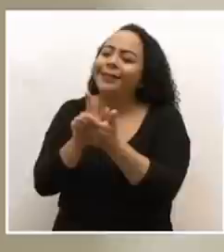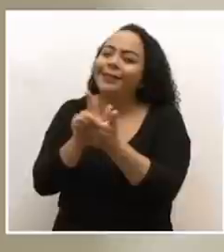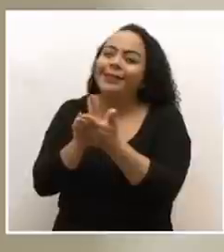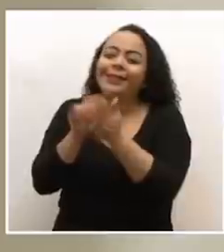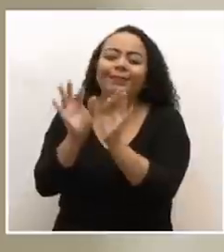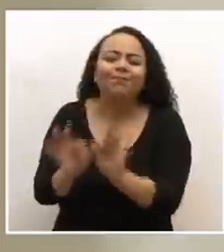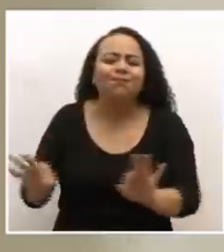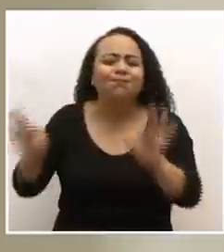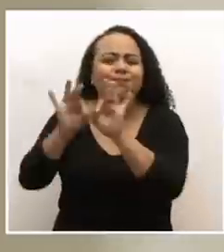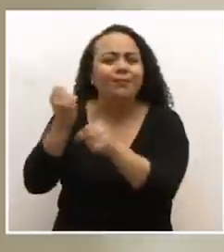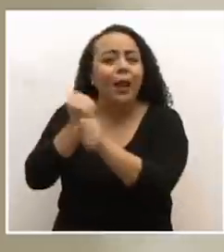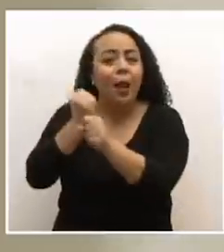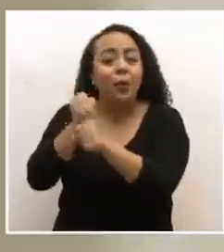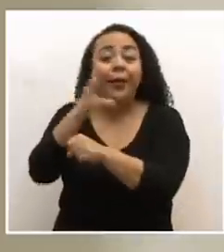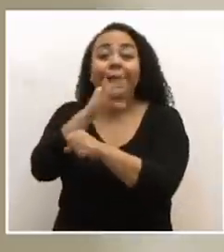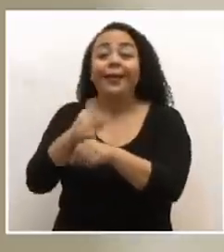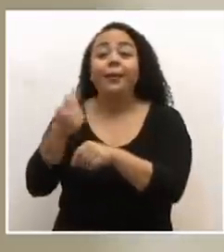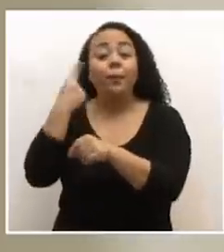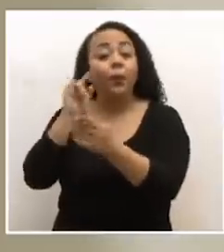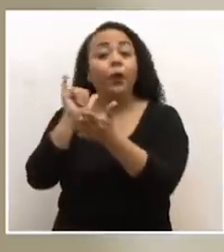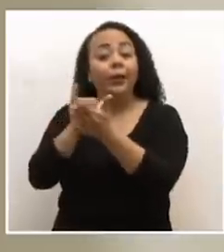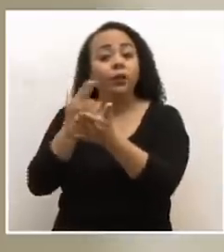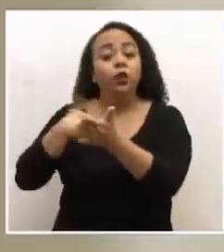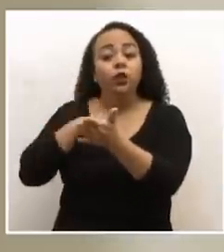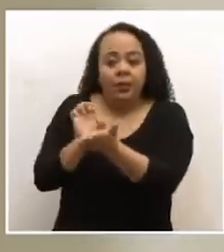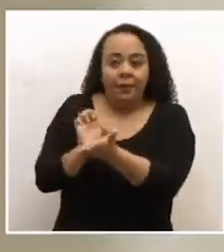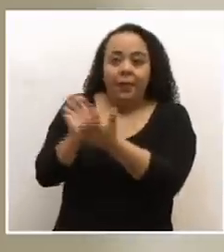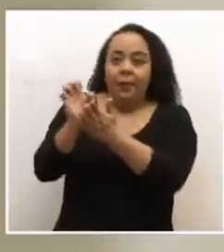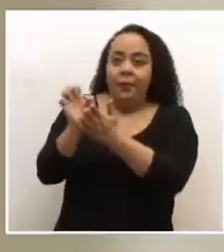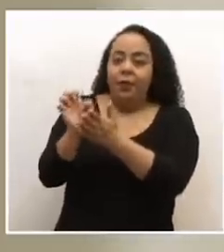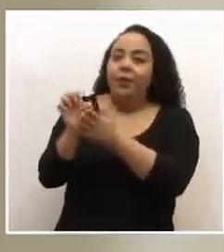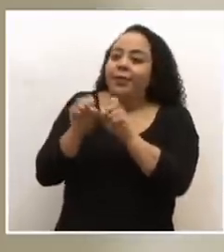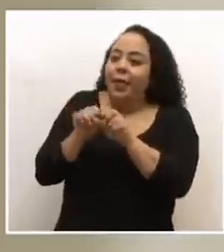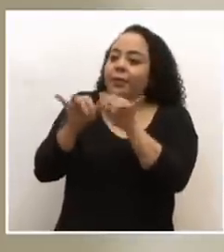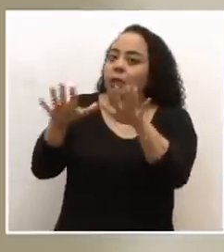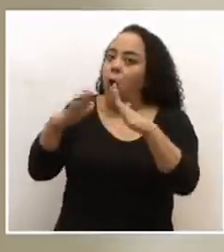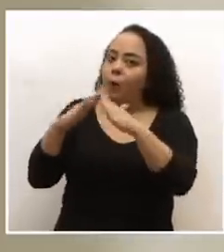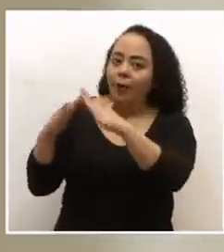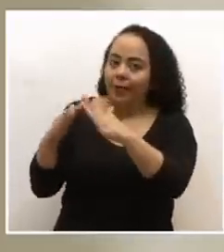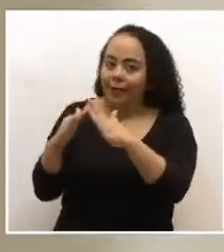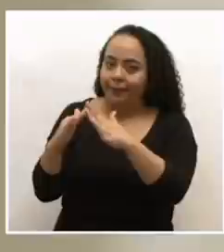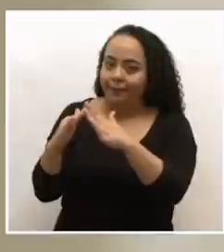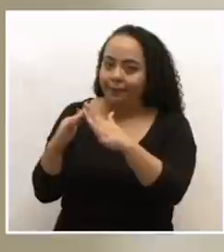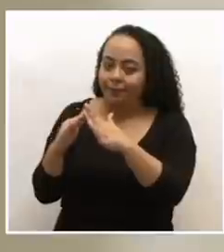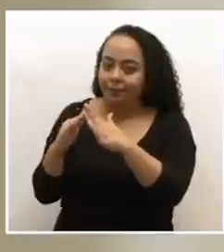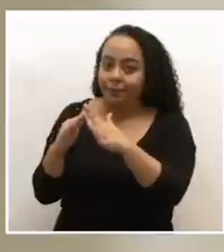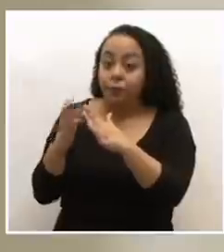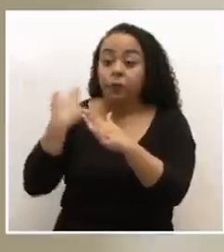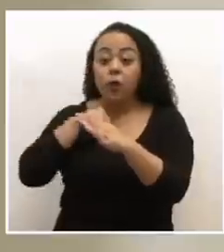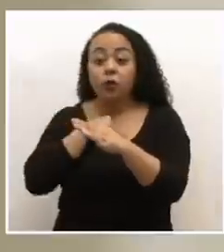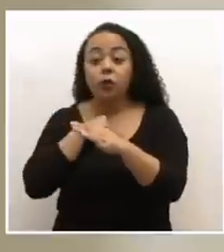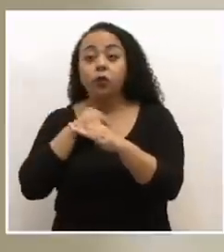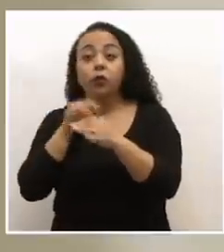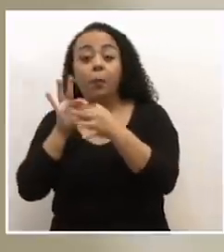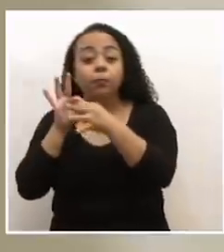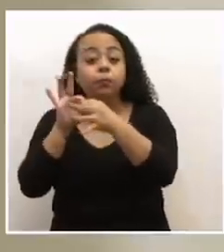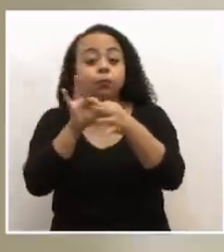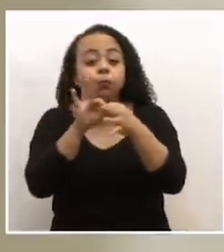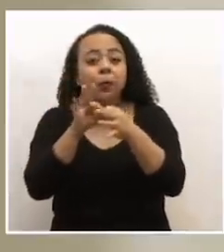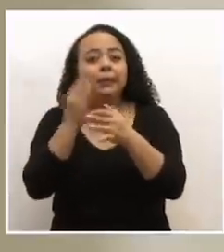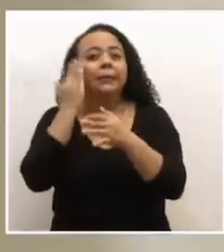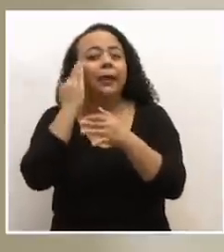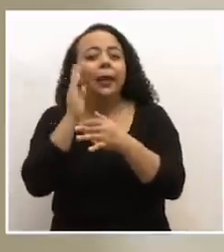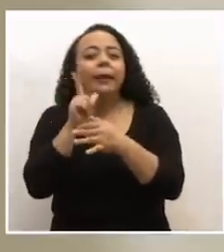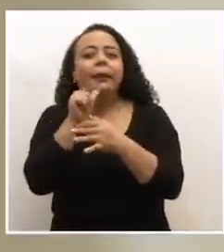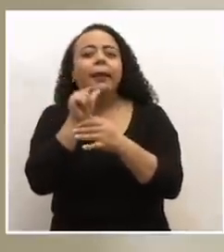labor que hacemos y por lo cual también hemos evitado que exista transmisión comunitaria. La trazabilidad, rastrear todos los